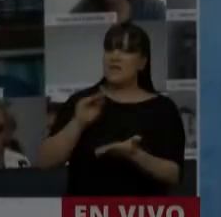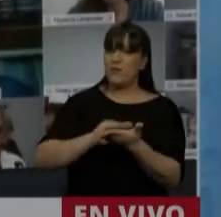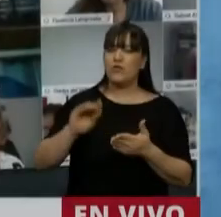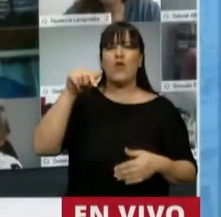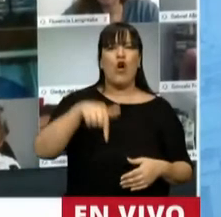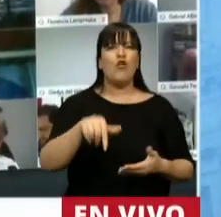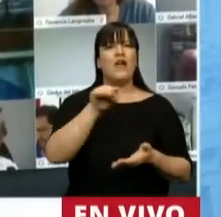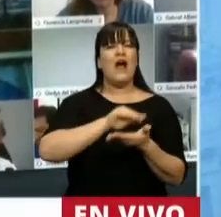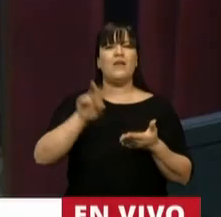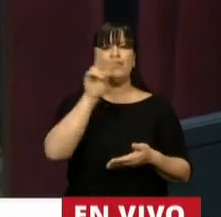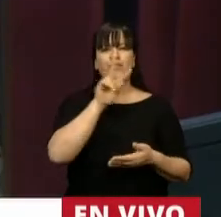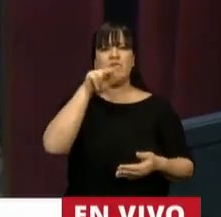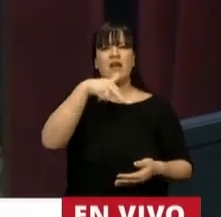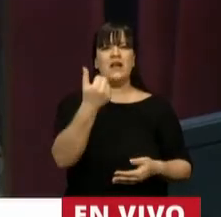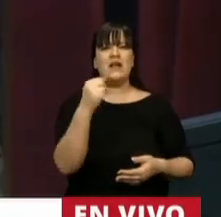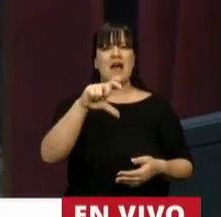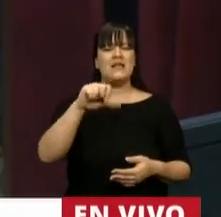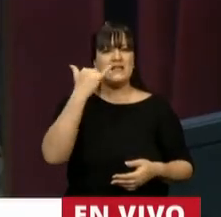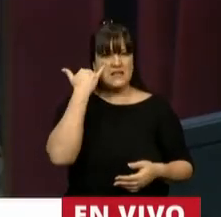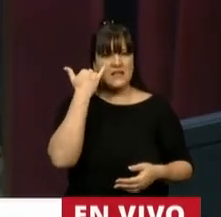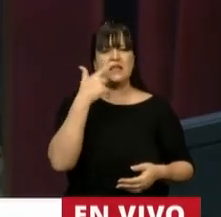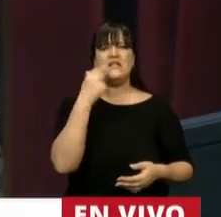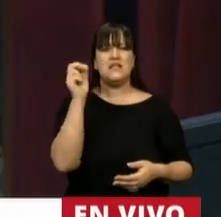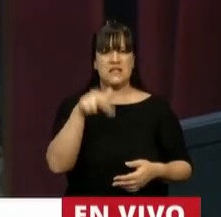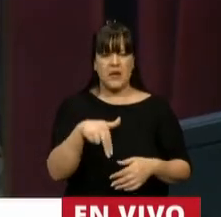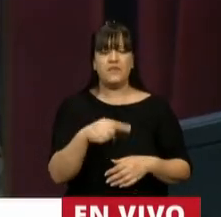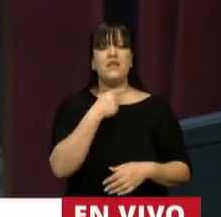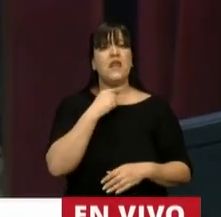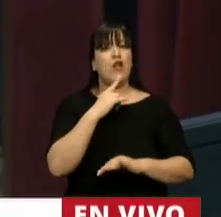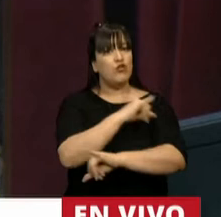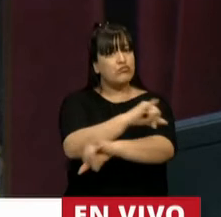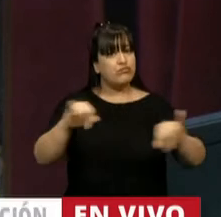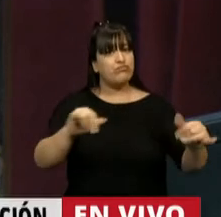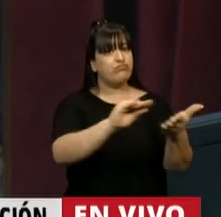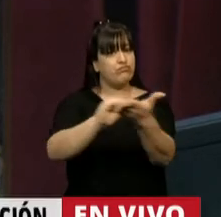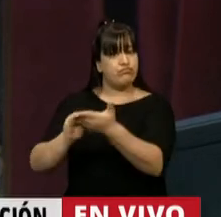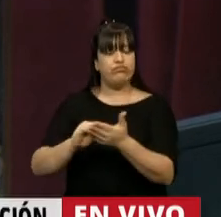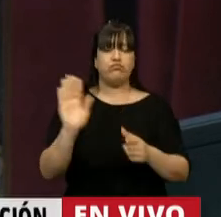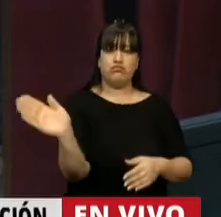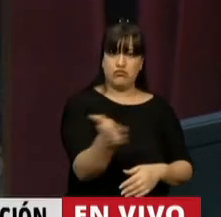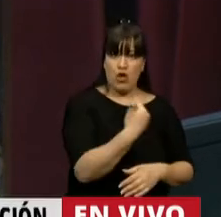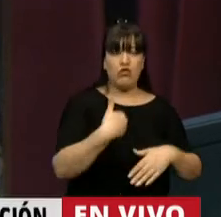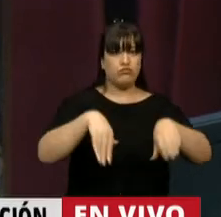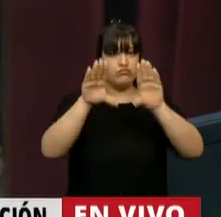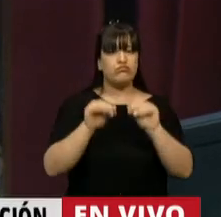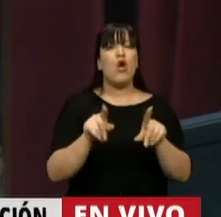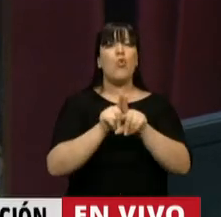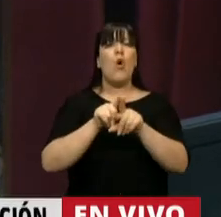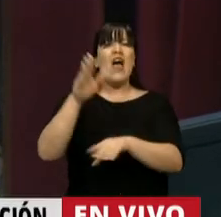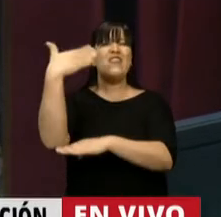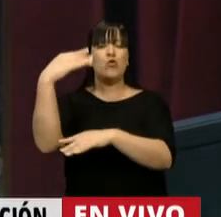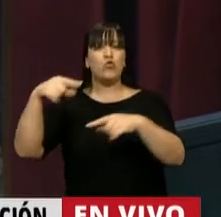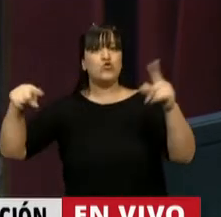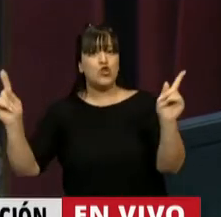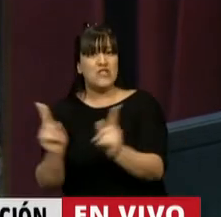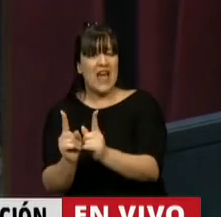Tiene la palabra la diputada Nancy Sand. Quiero recordarle a los señores diputados y diputadas que no hay discurso de cierre en el